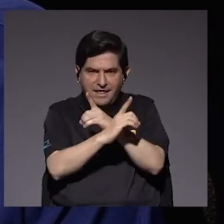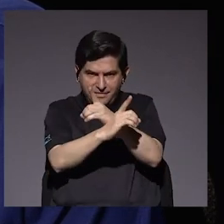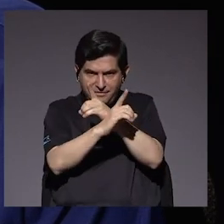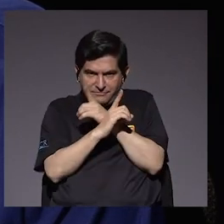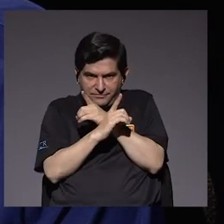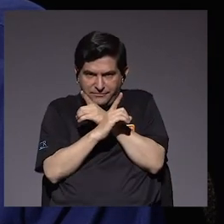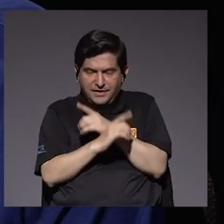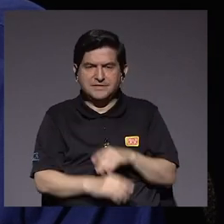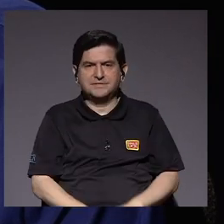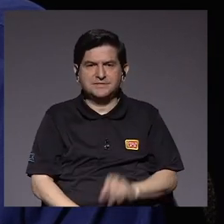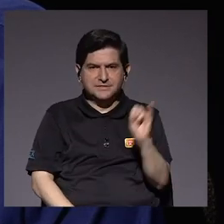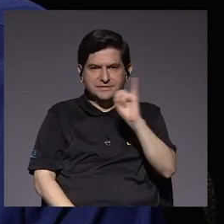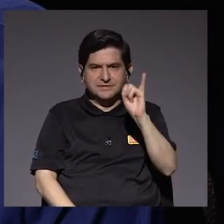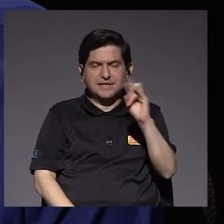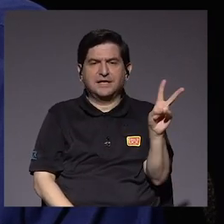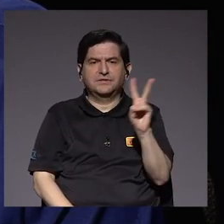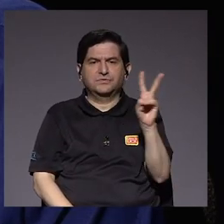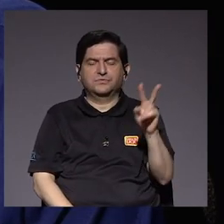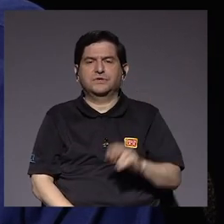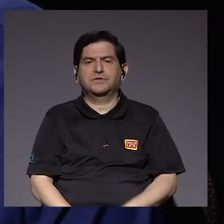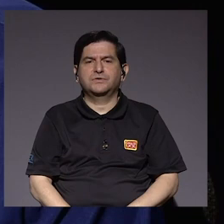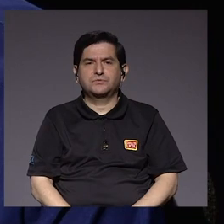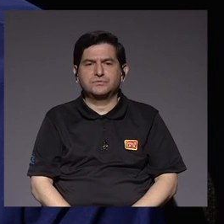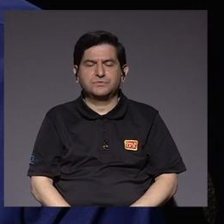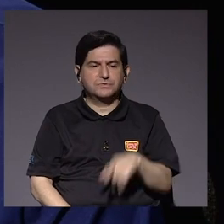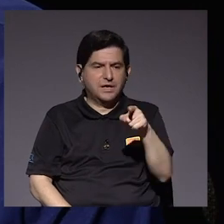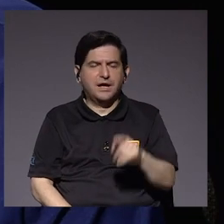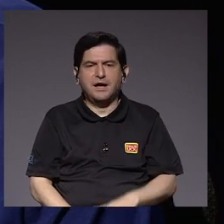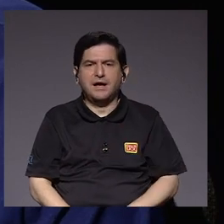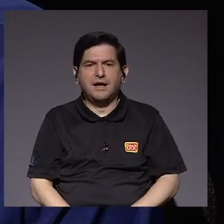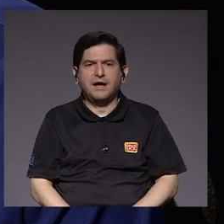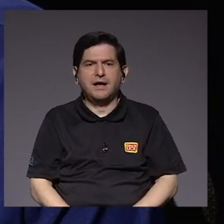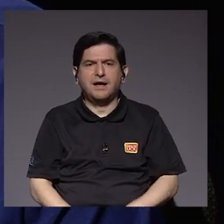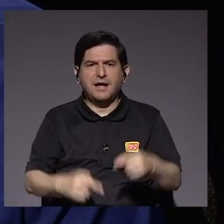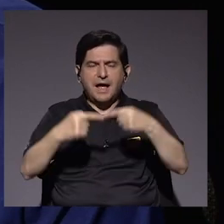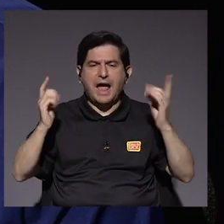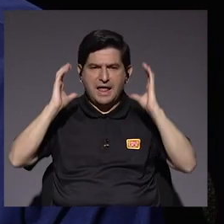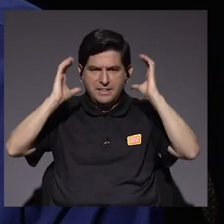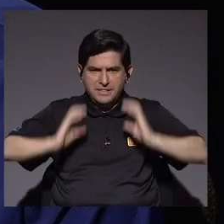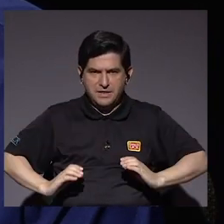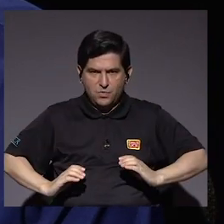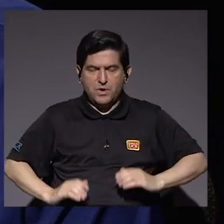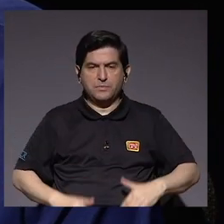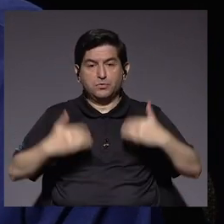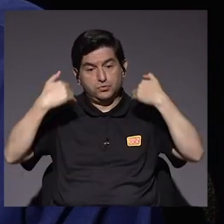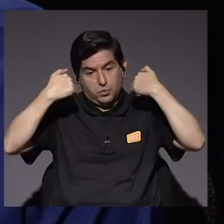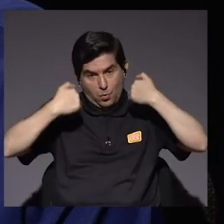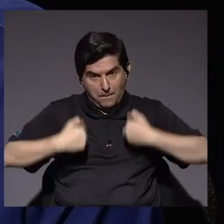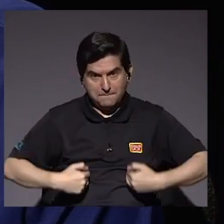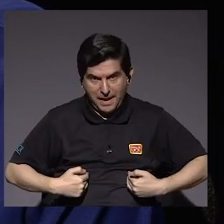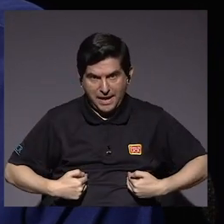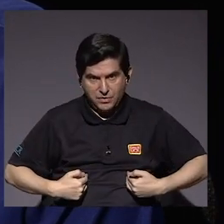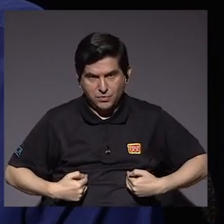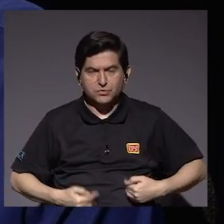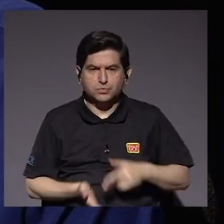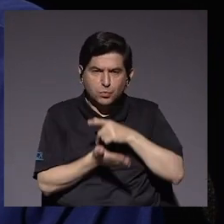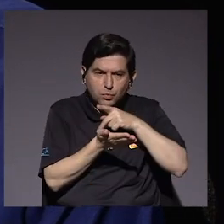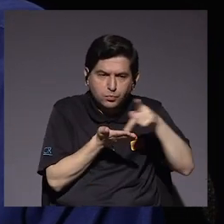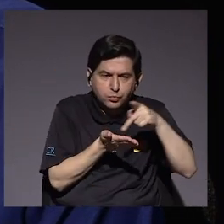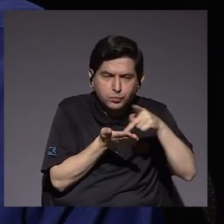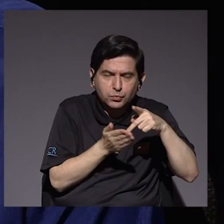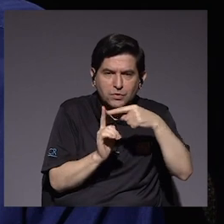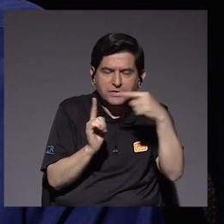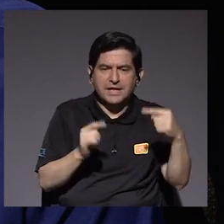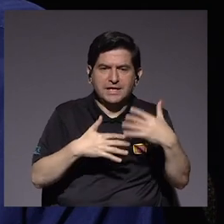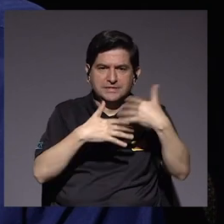defiendan de la infección por el virus, administrándole anticuerpos o anticuerpos humanos, bien anticuerpos humanos